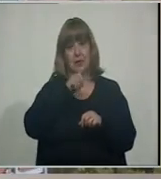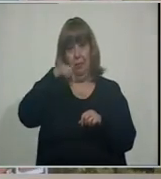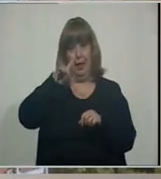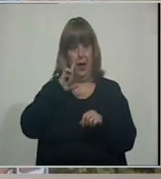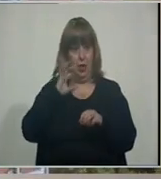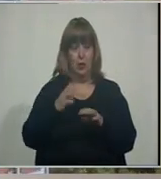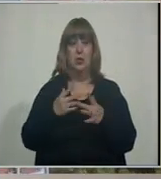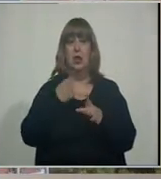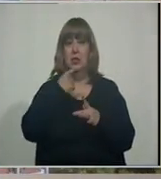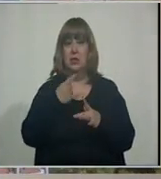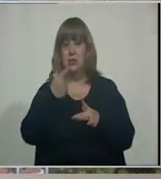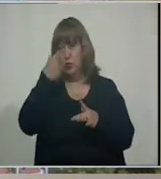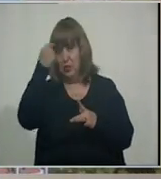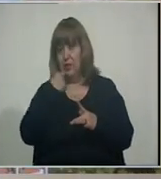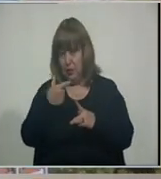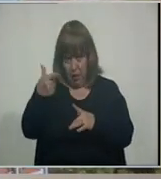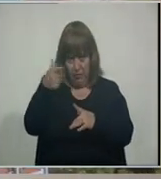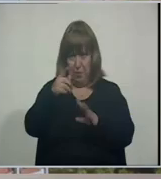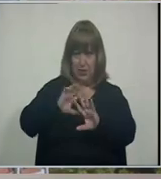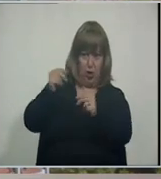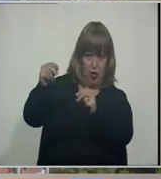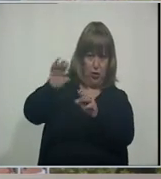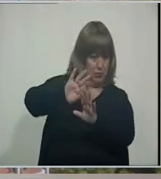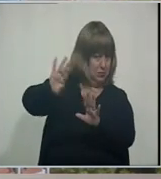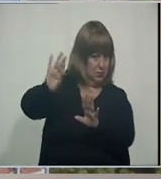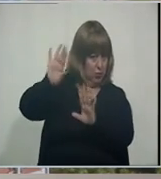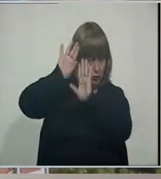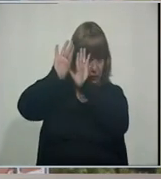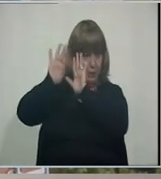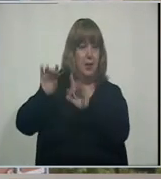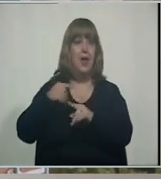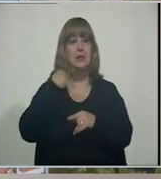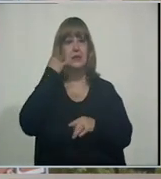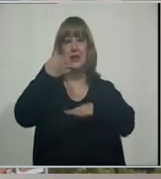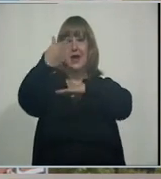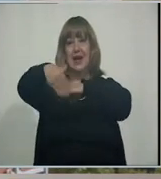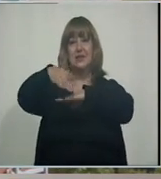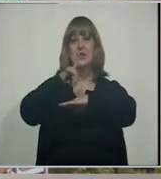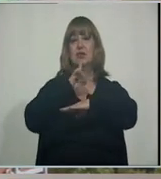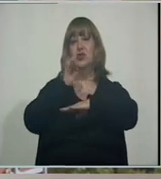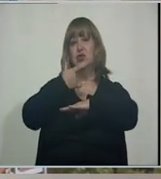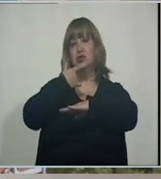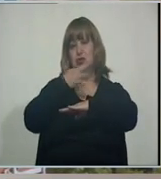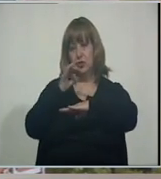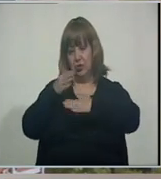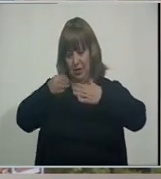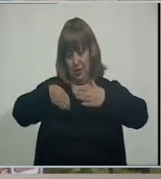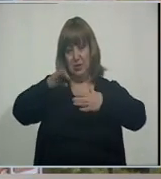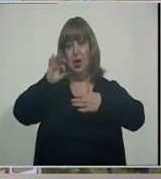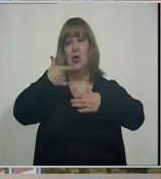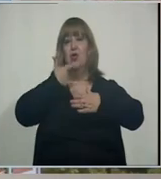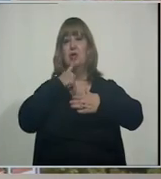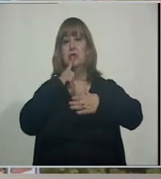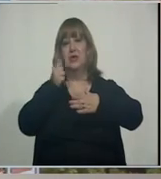alterado Uno de los conductores Así que Así lo hicimos Interfección De Toso Y Costa Negra Está muy complicado El